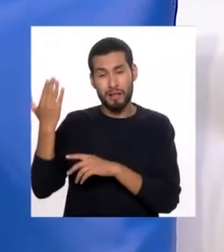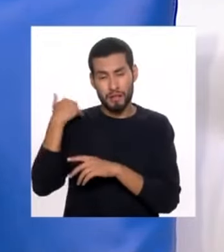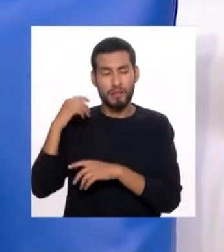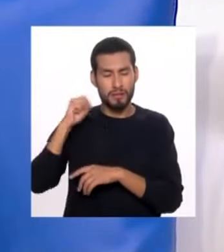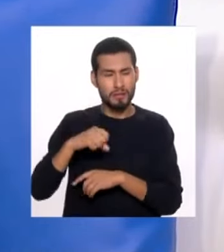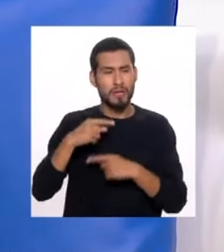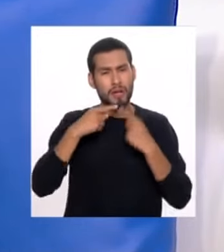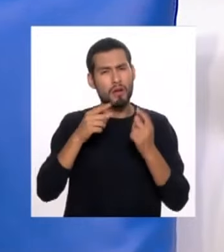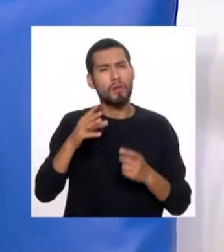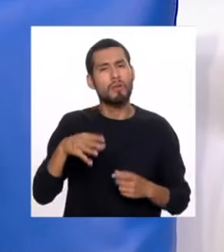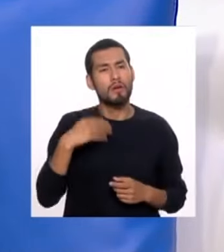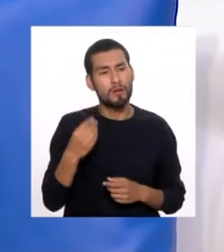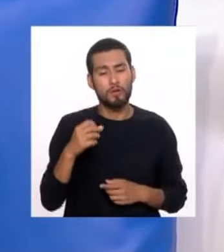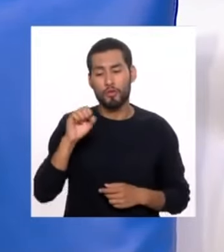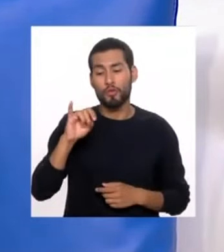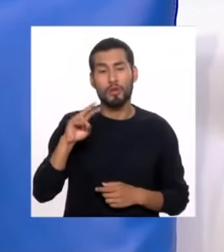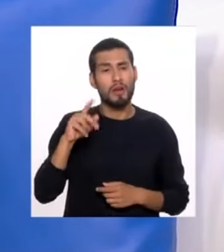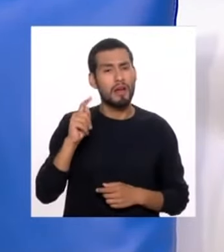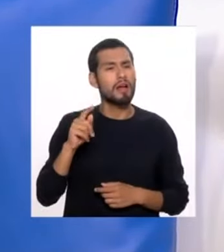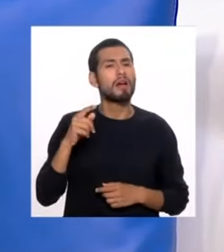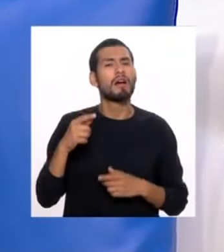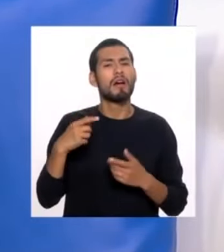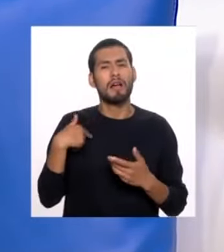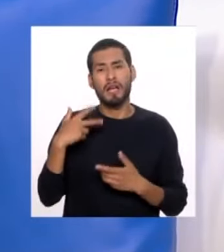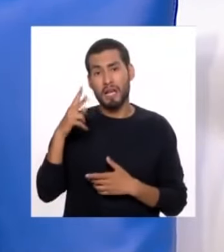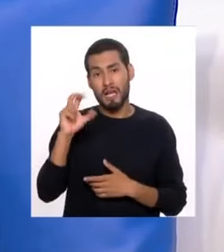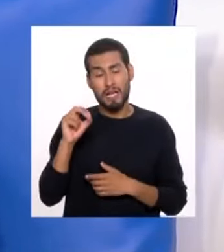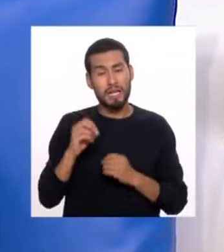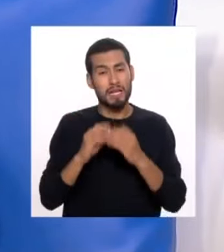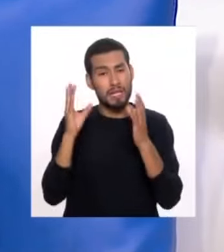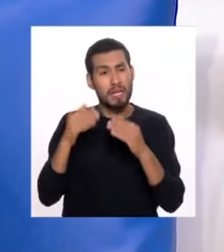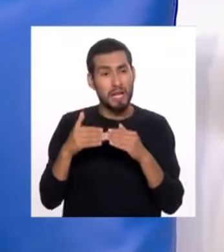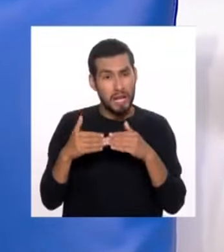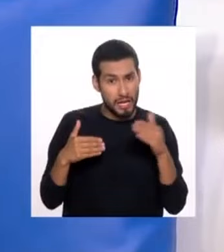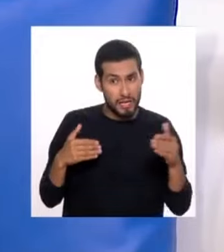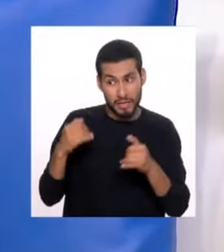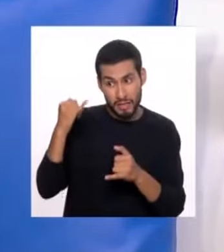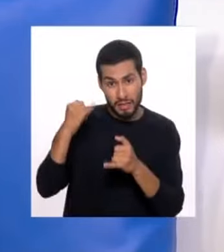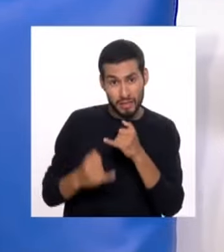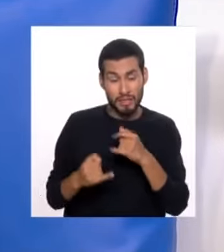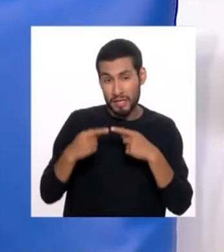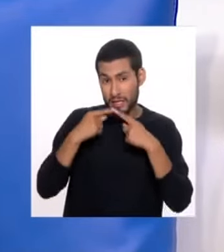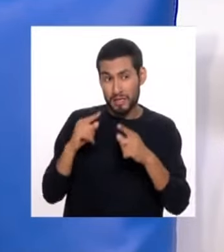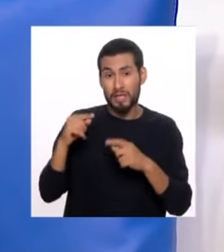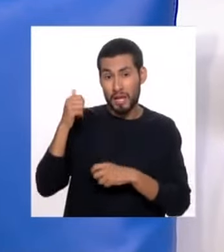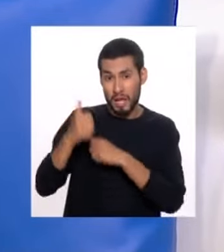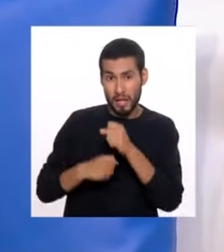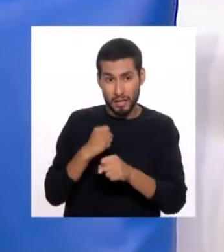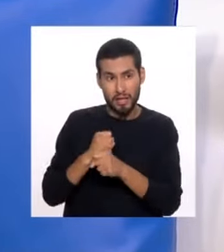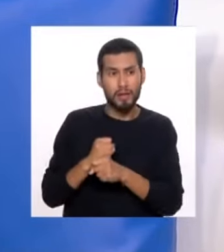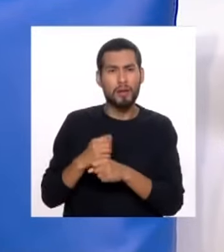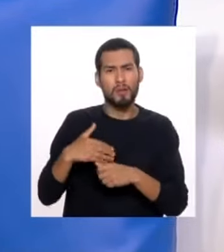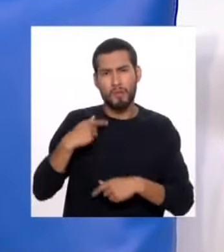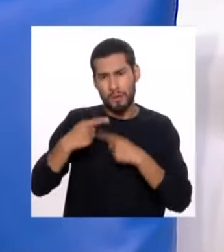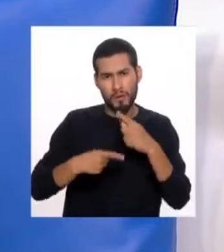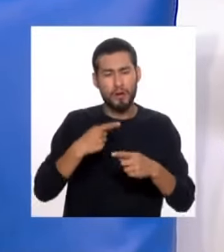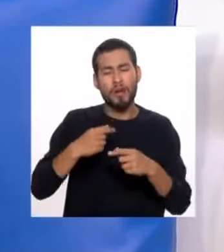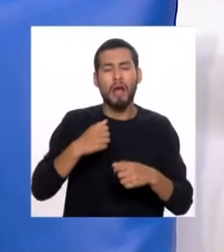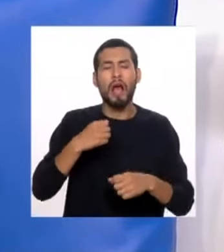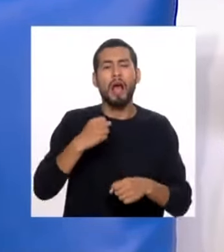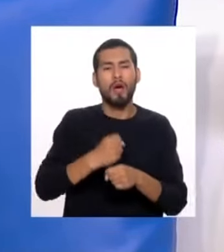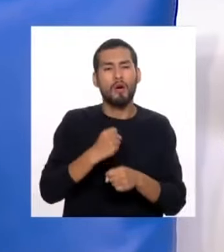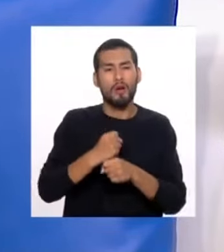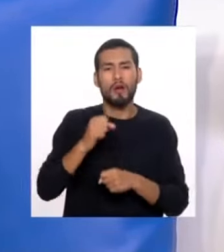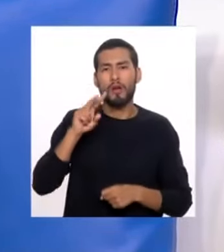Ok. ¿Por qué? Porque la Sunat solamente da un plazo de 30 días hábiles, terminado la declaración jurada anual para hacer las devoluciones de oficio